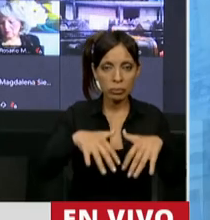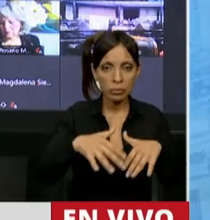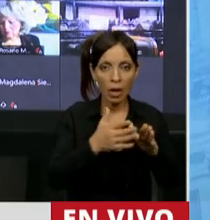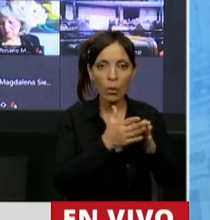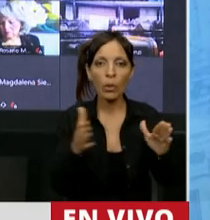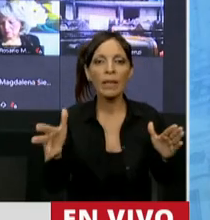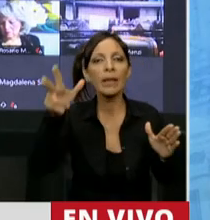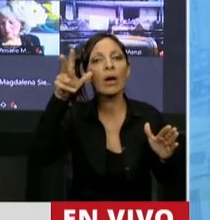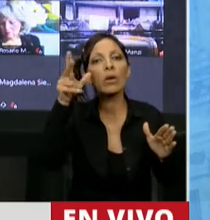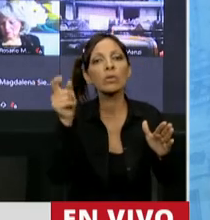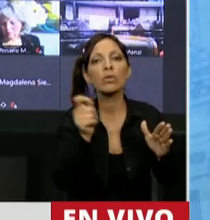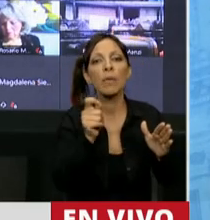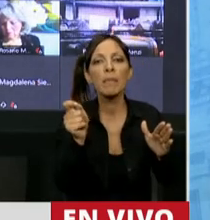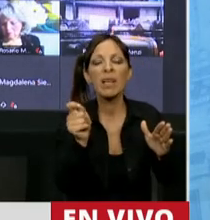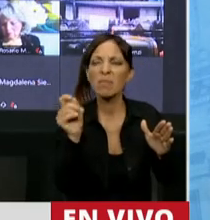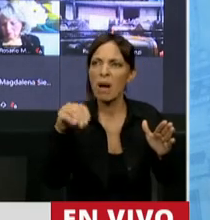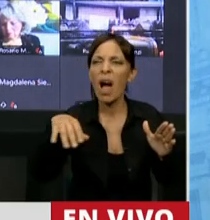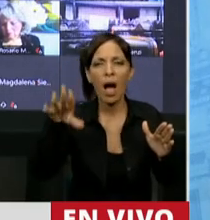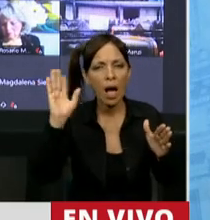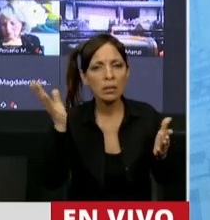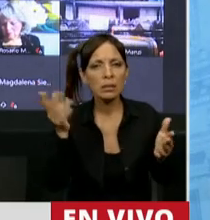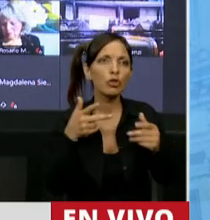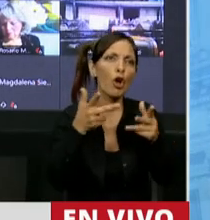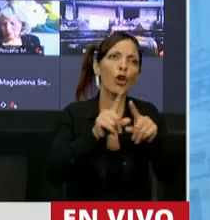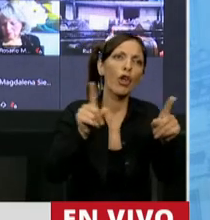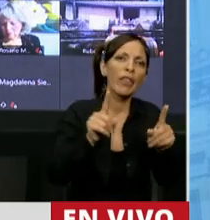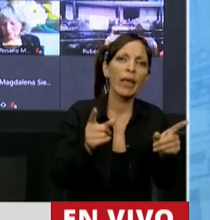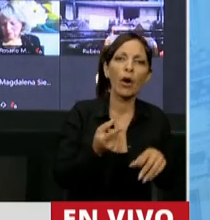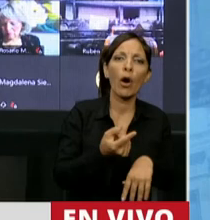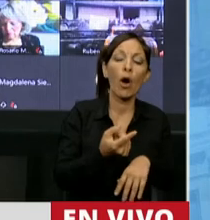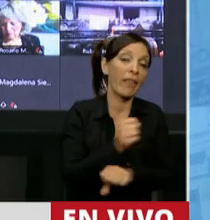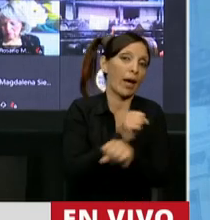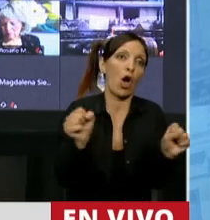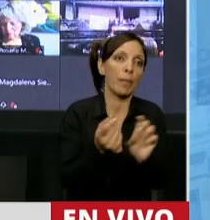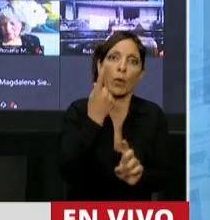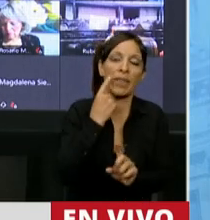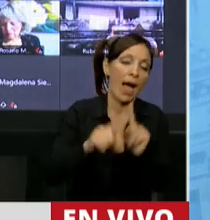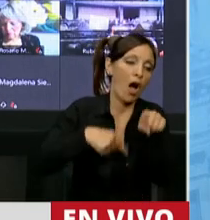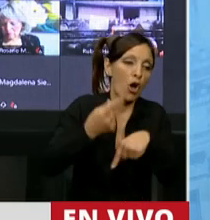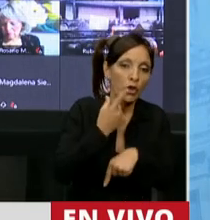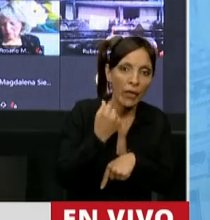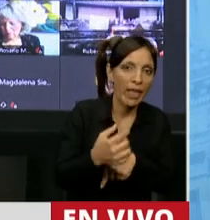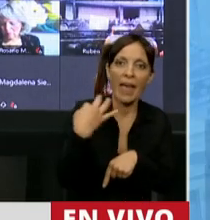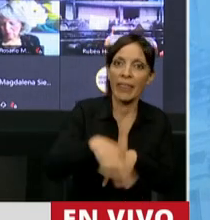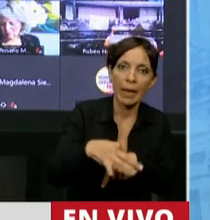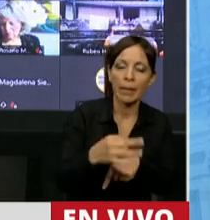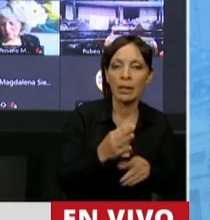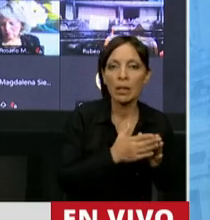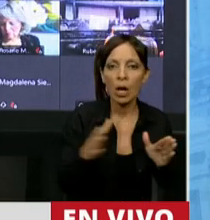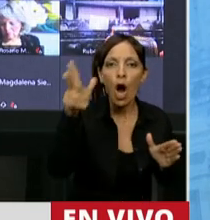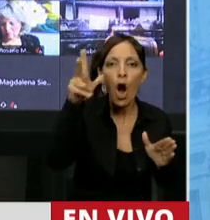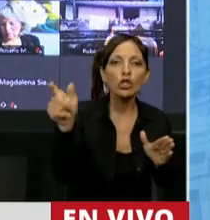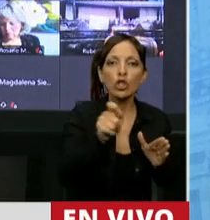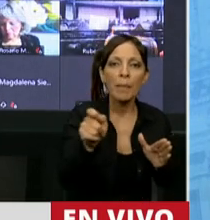meses y pico, no estoy hablando de una cuestión de un día para otro, estamos hablando de 8 meses.